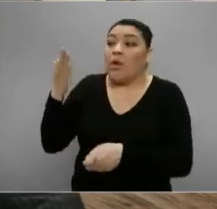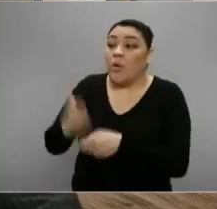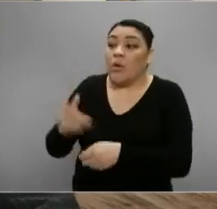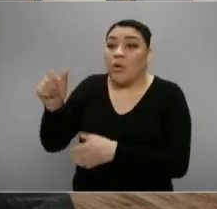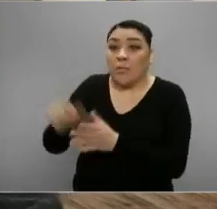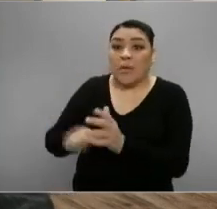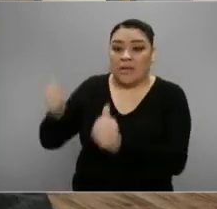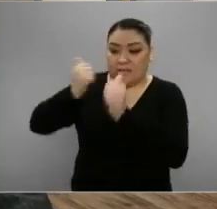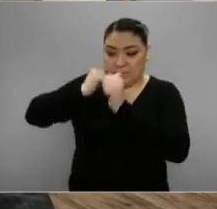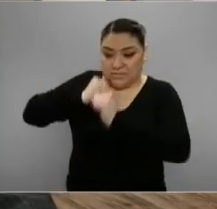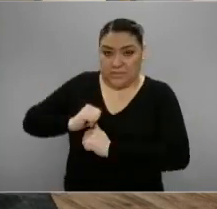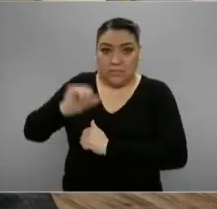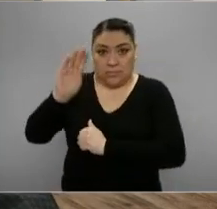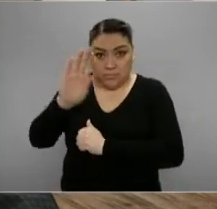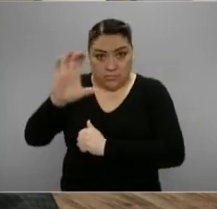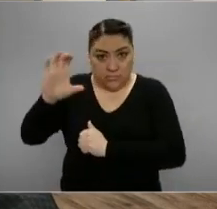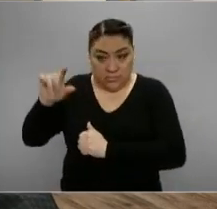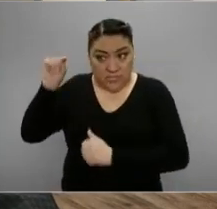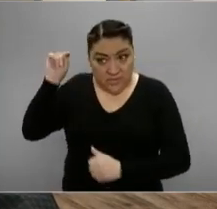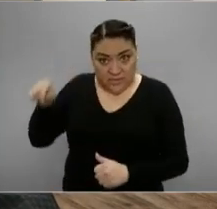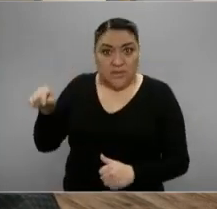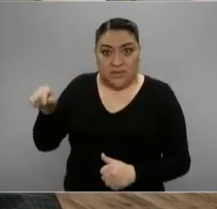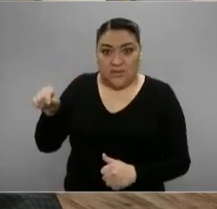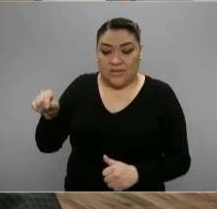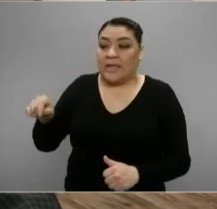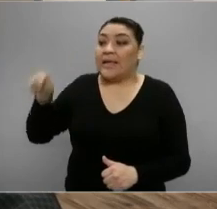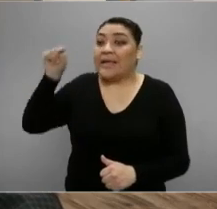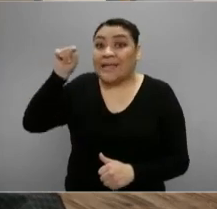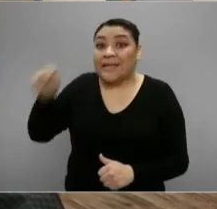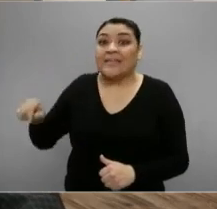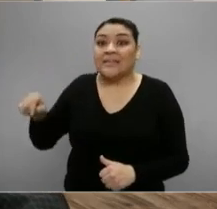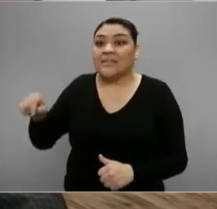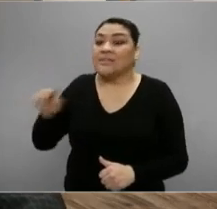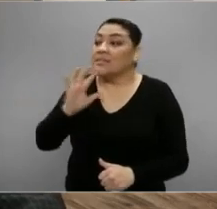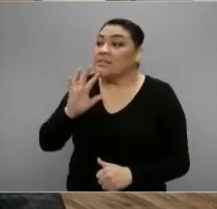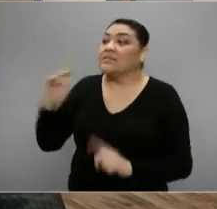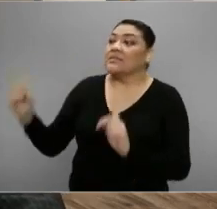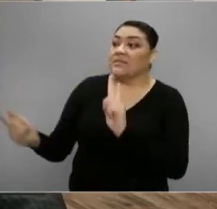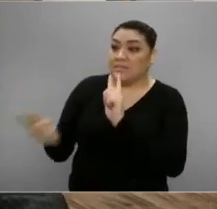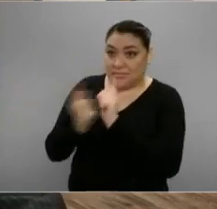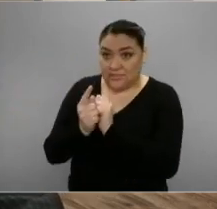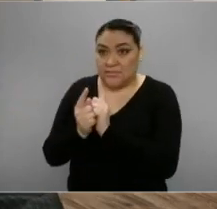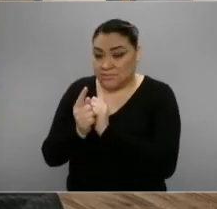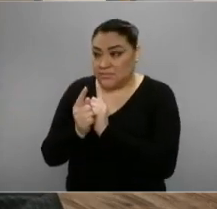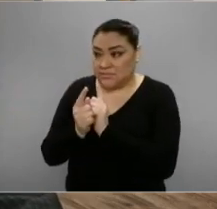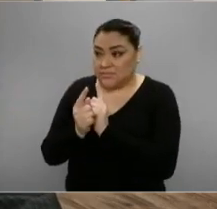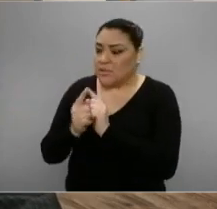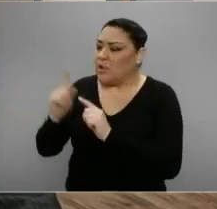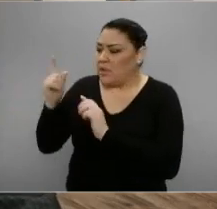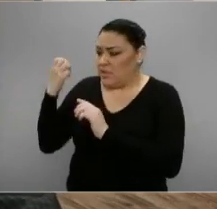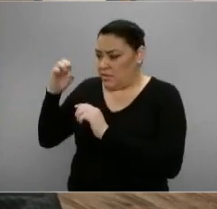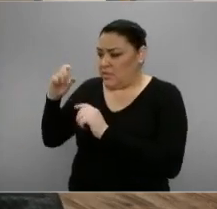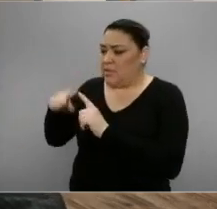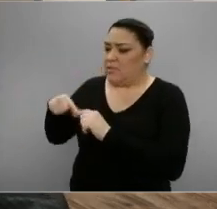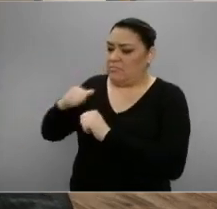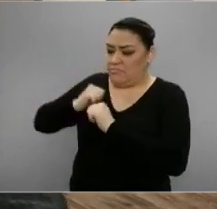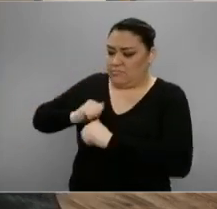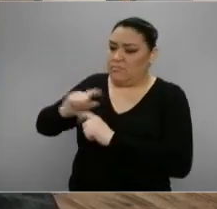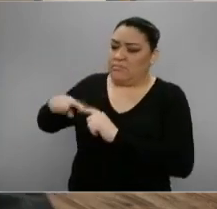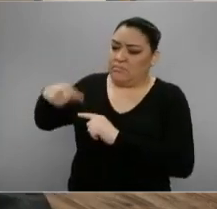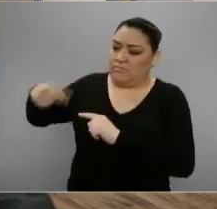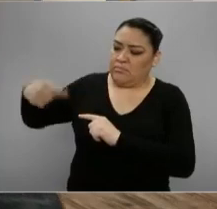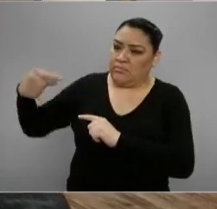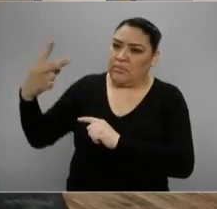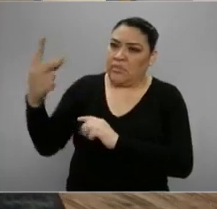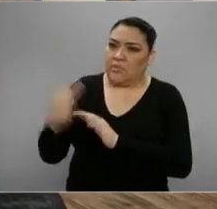a la delegada del IMSS en Baja California le dio una vez después de dos meses de estar en funciones